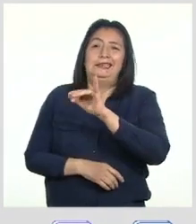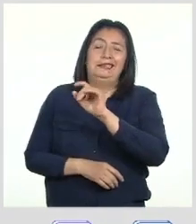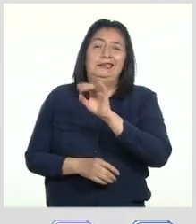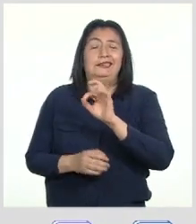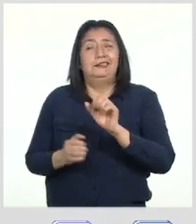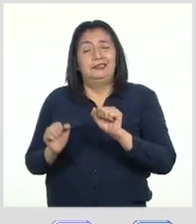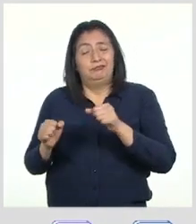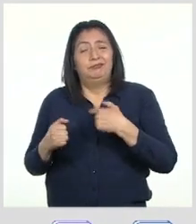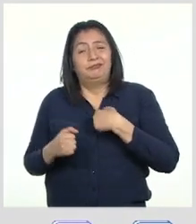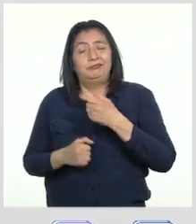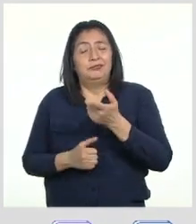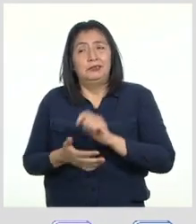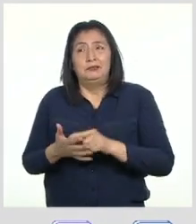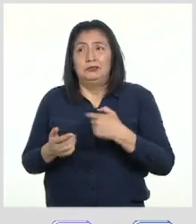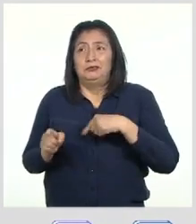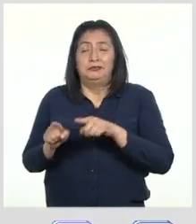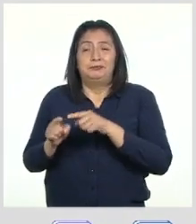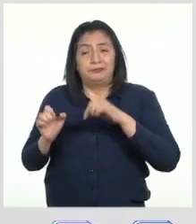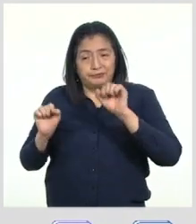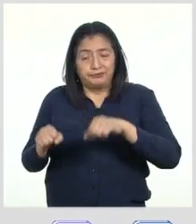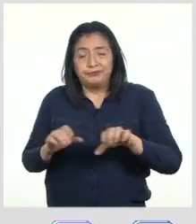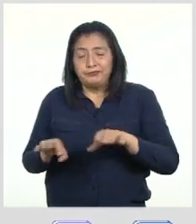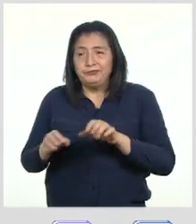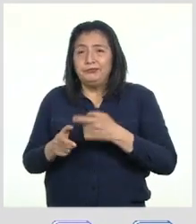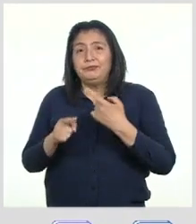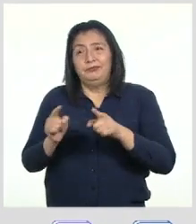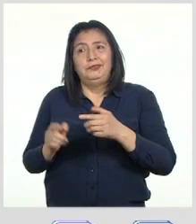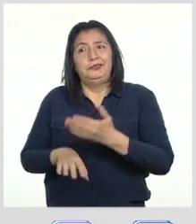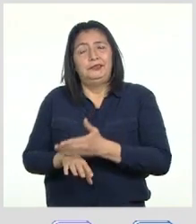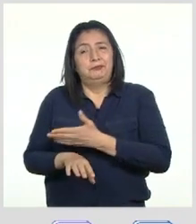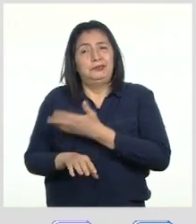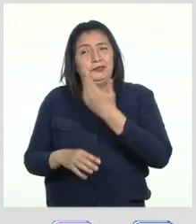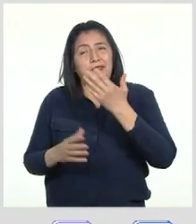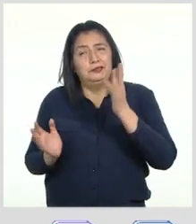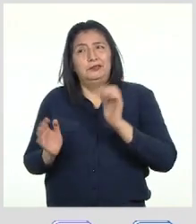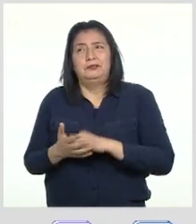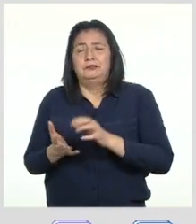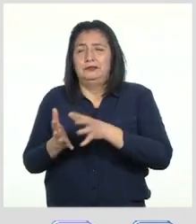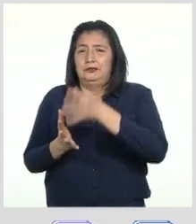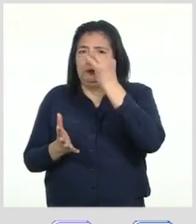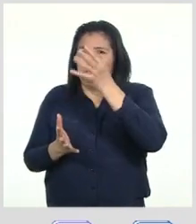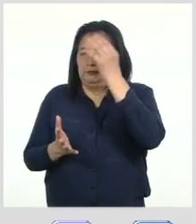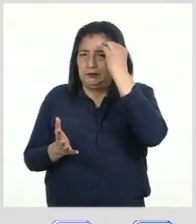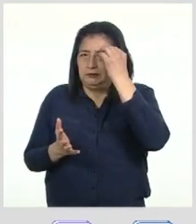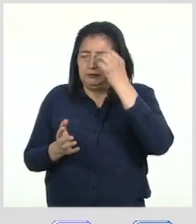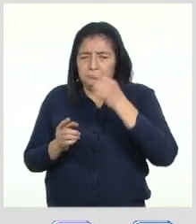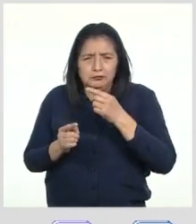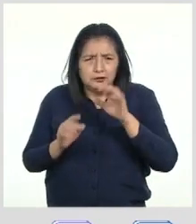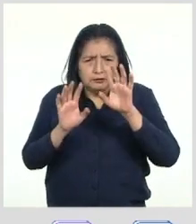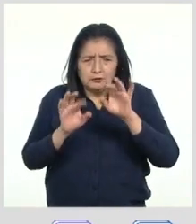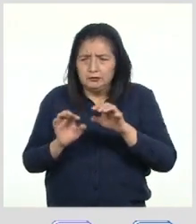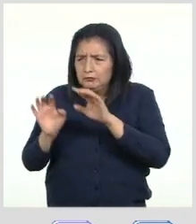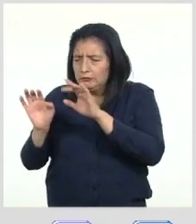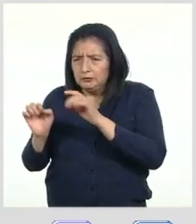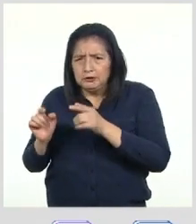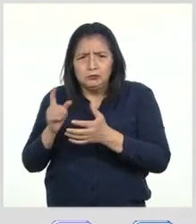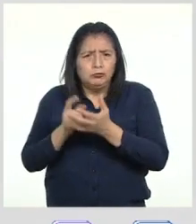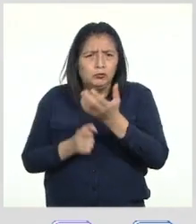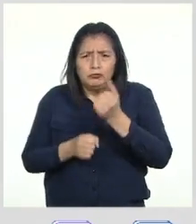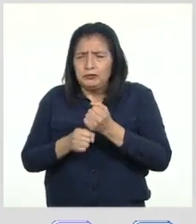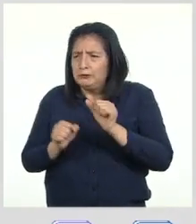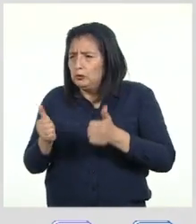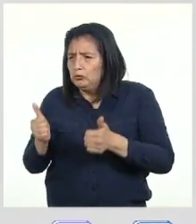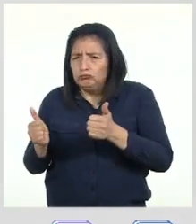Pero lo bueno es que estamos haciendo algo para que la situación mejore Aprendiendo a distinguir la información confiable